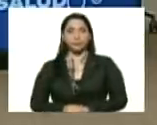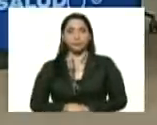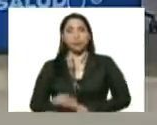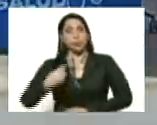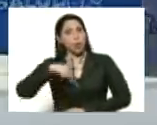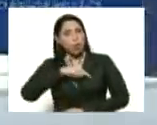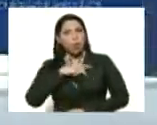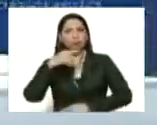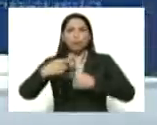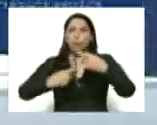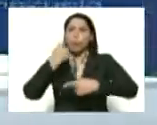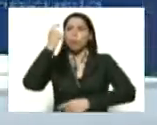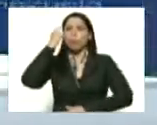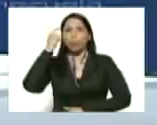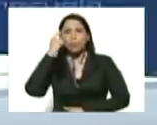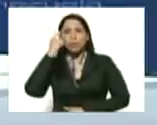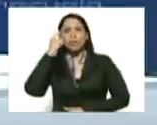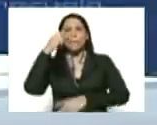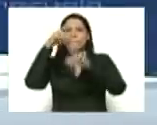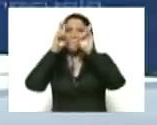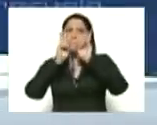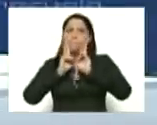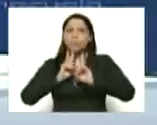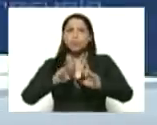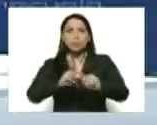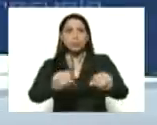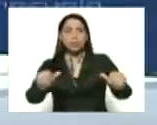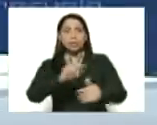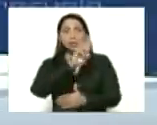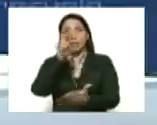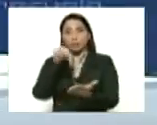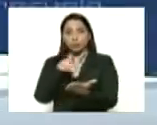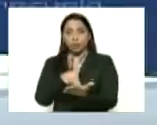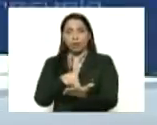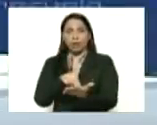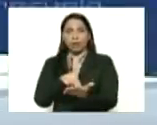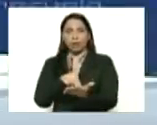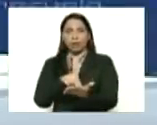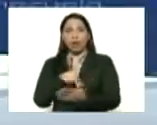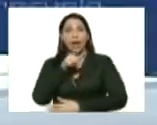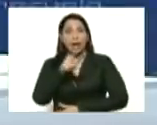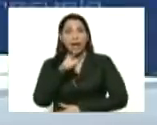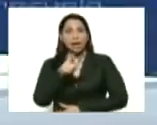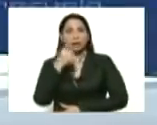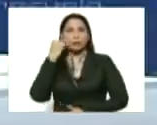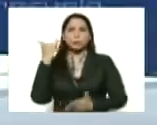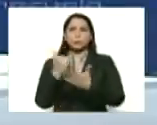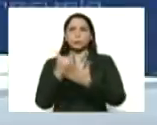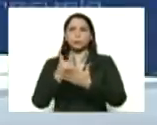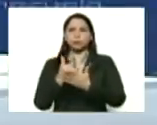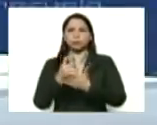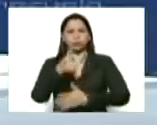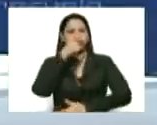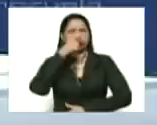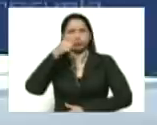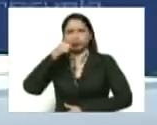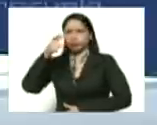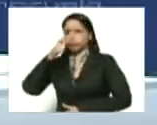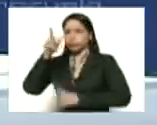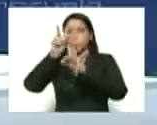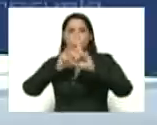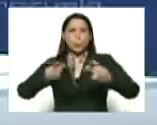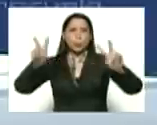estamos todos los días peinando el territorio nacional. Estos son nuestros detectives investigando